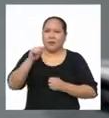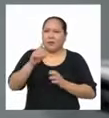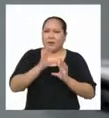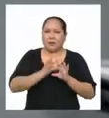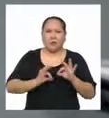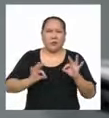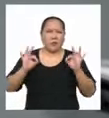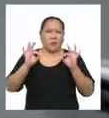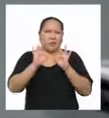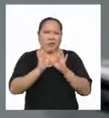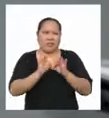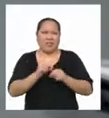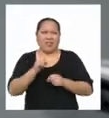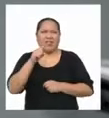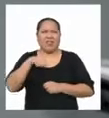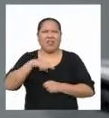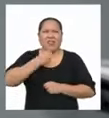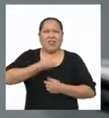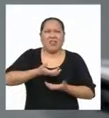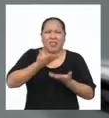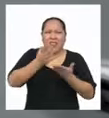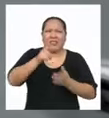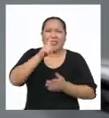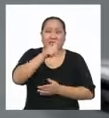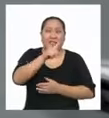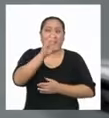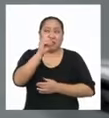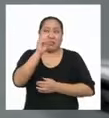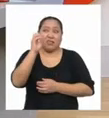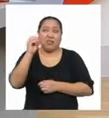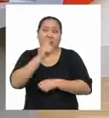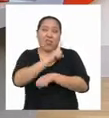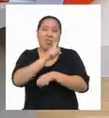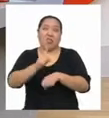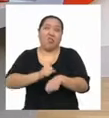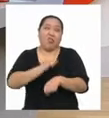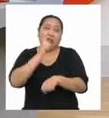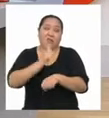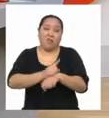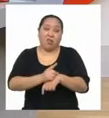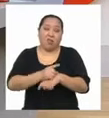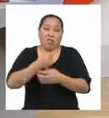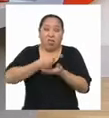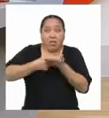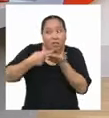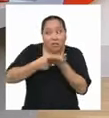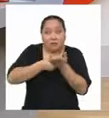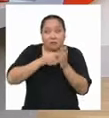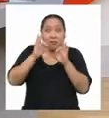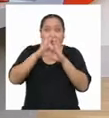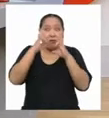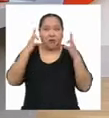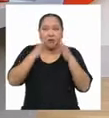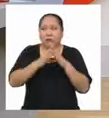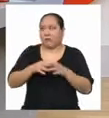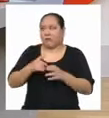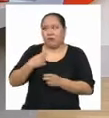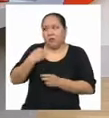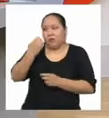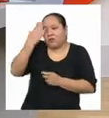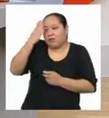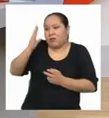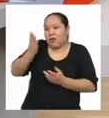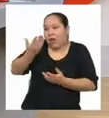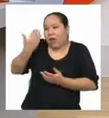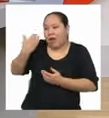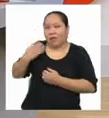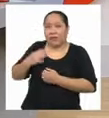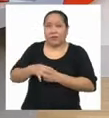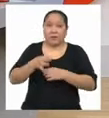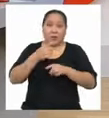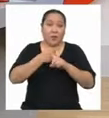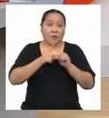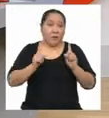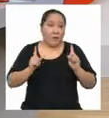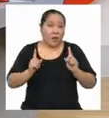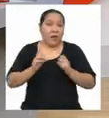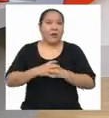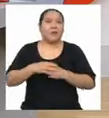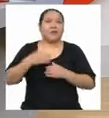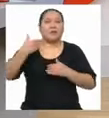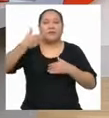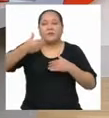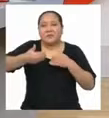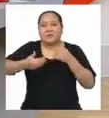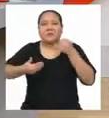dedicas 100 horas al día para debatir en Facebook? No tengo los datos antiguos, pero estoy seguro que conforme han